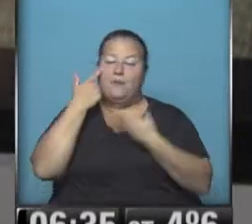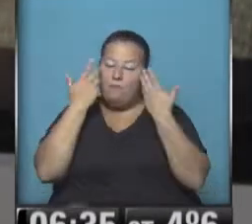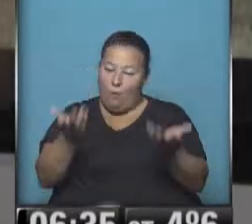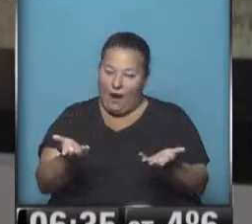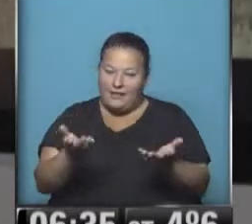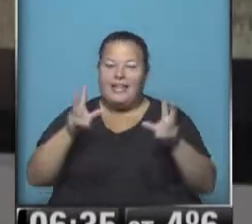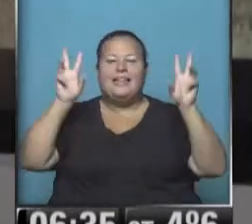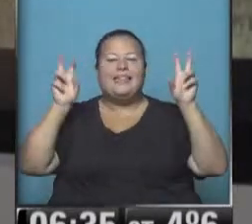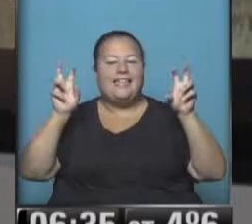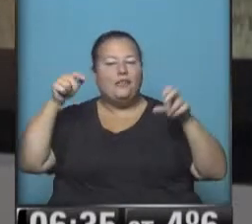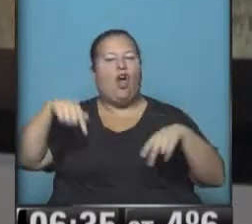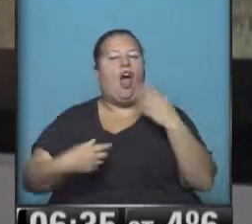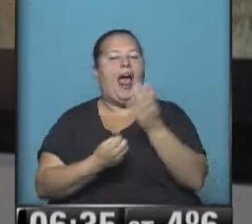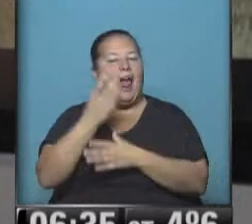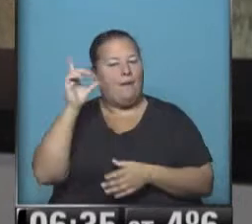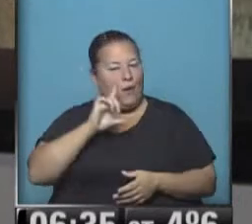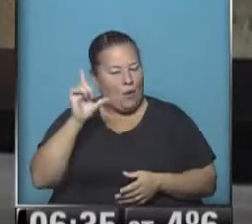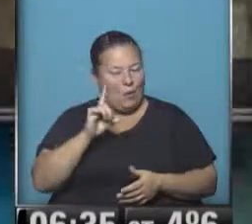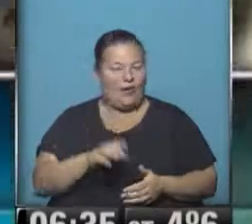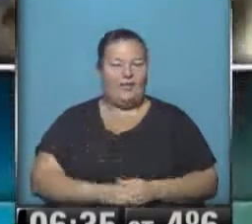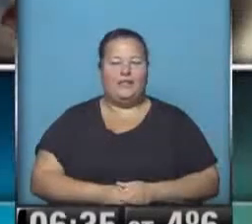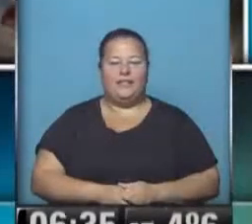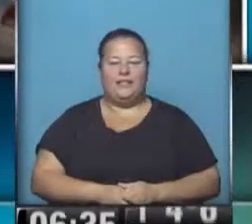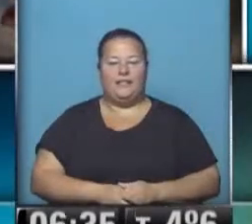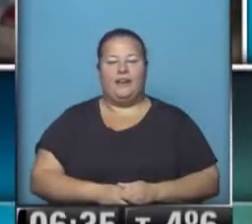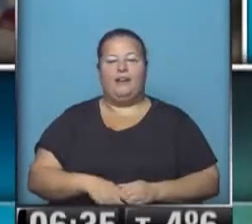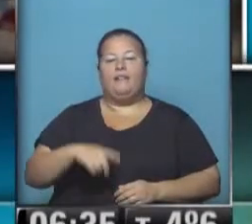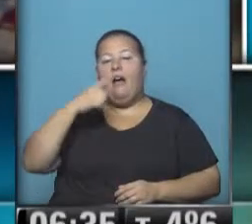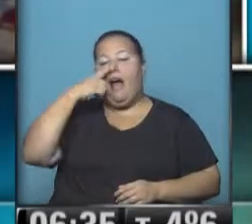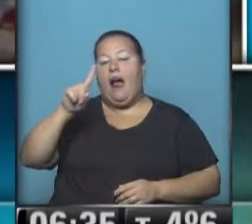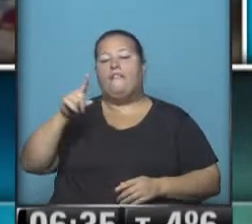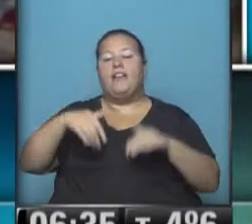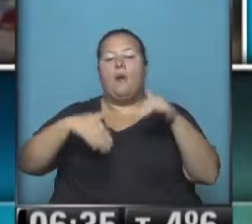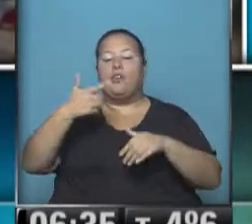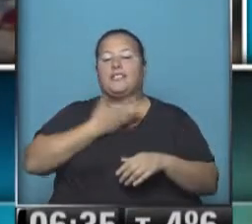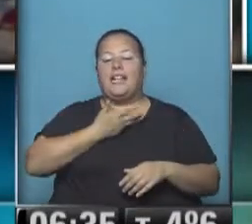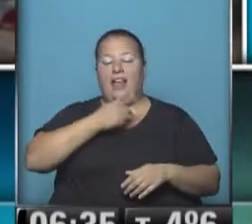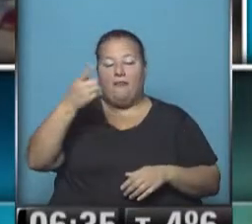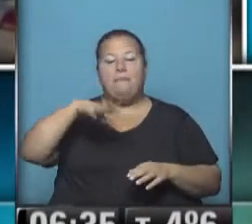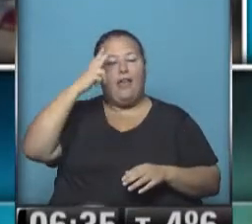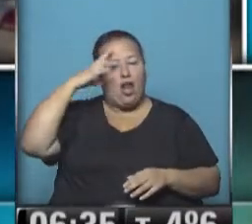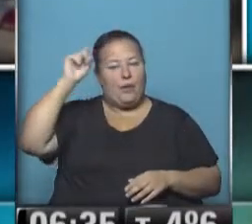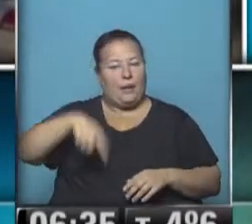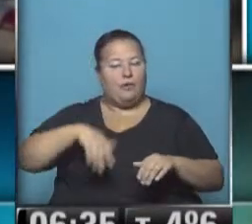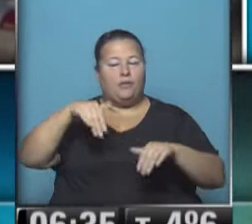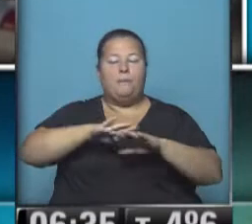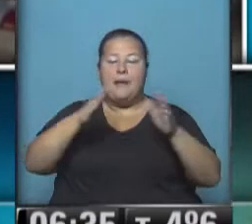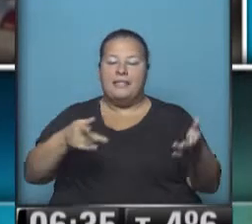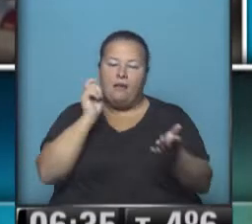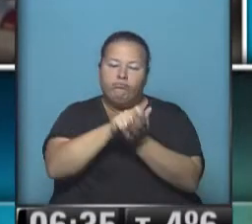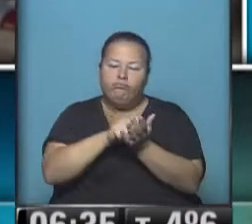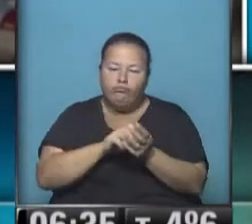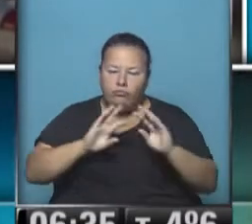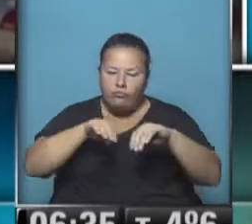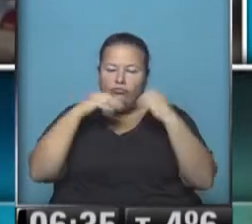junto a los títulos de esta mañanita de lunes. Final abierto en Santa Fe, con más del 90% de las mesas escrutadas,